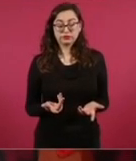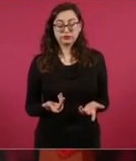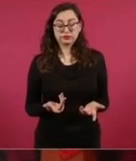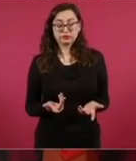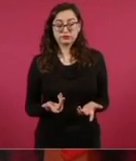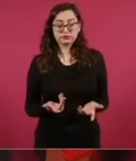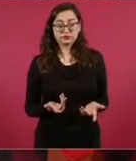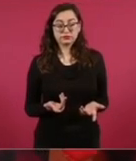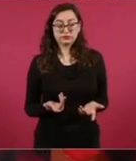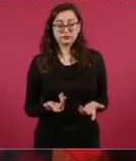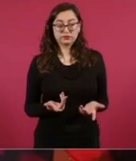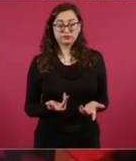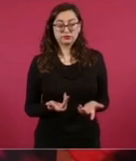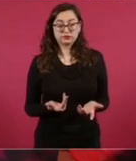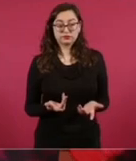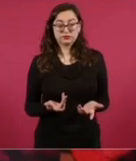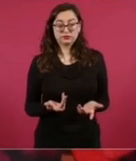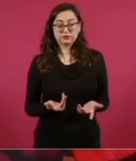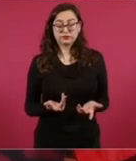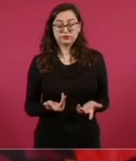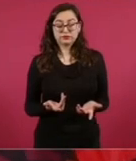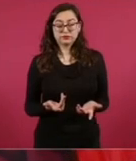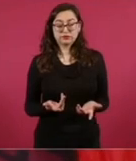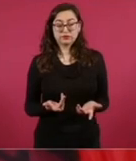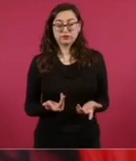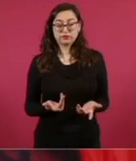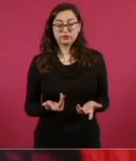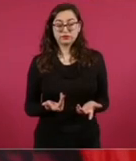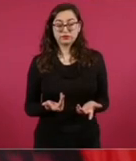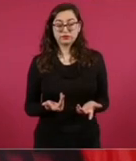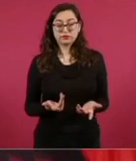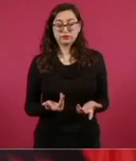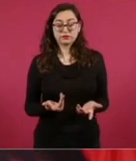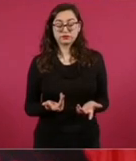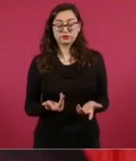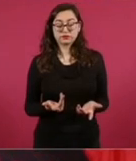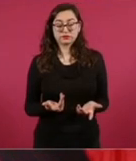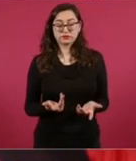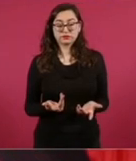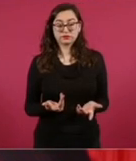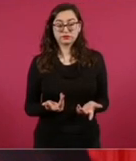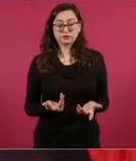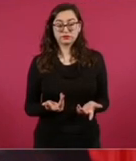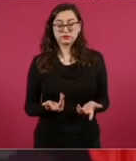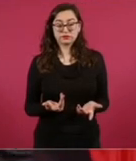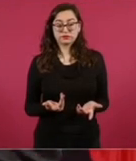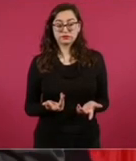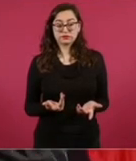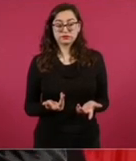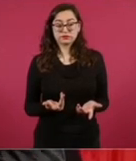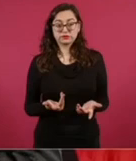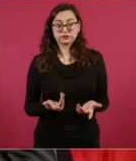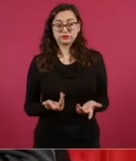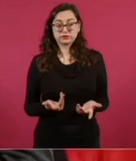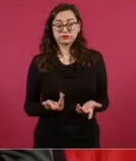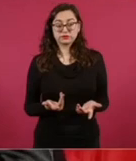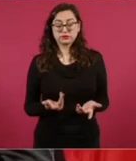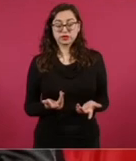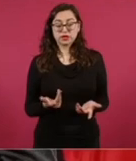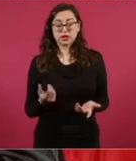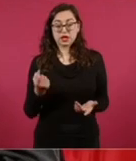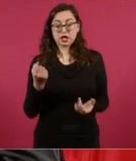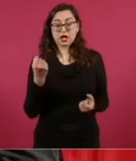de verlo, o mejor dicho, lo ven pero no lo escuchan,